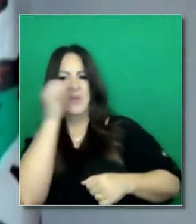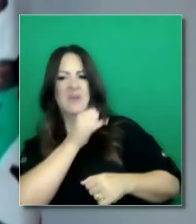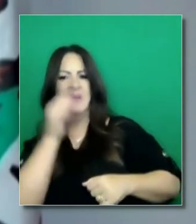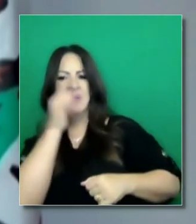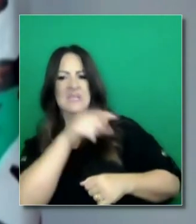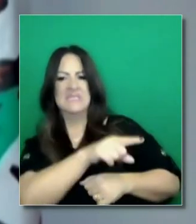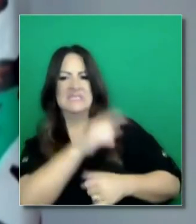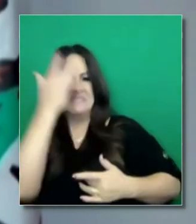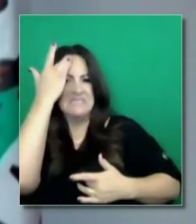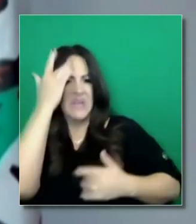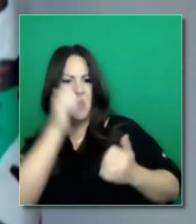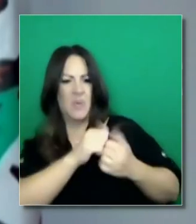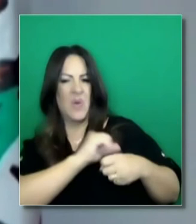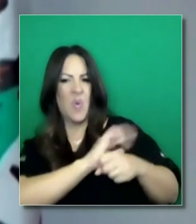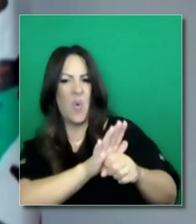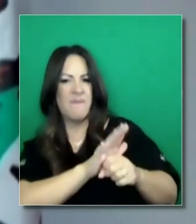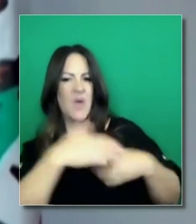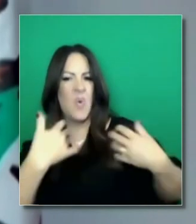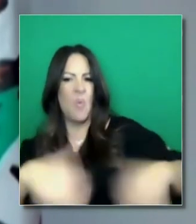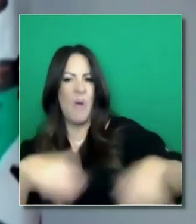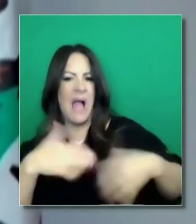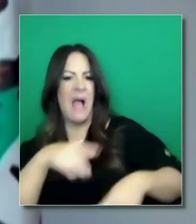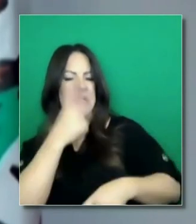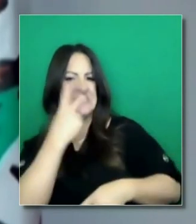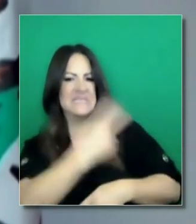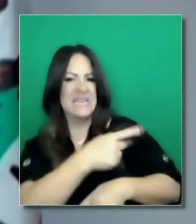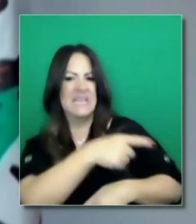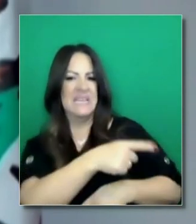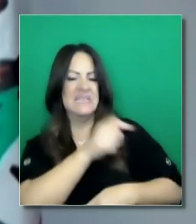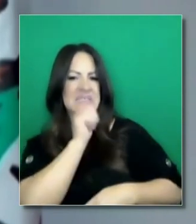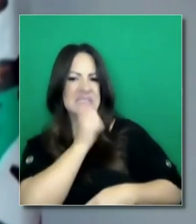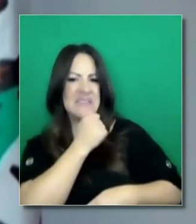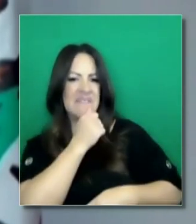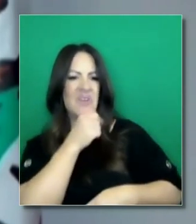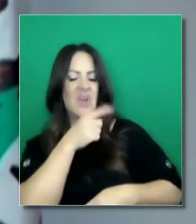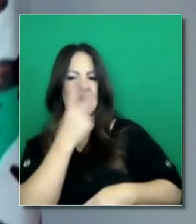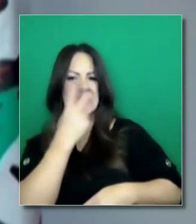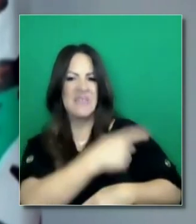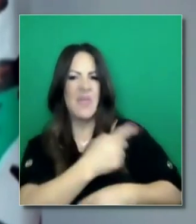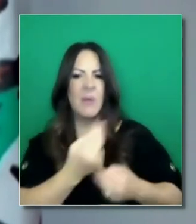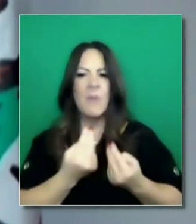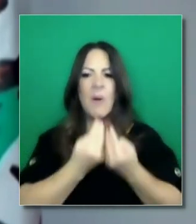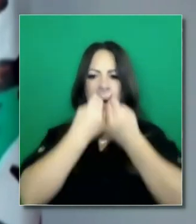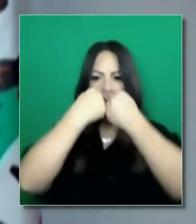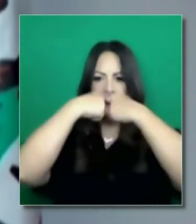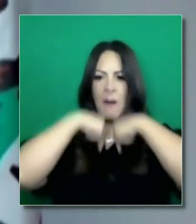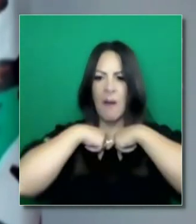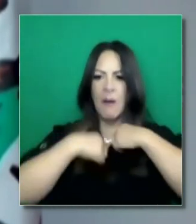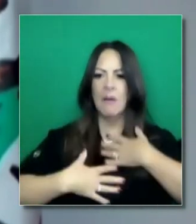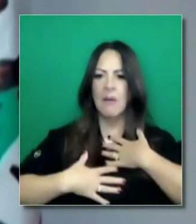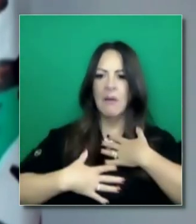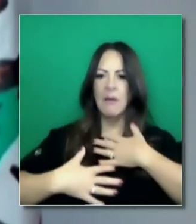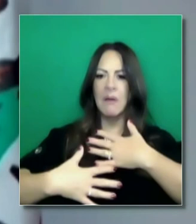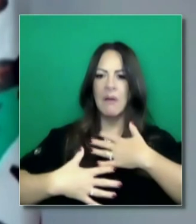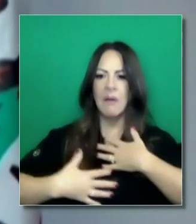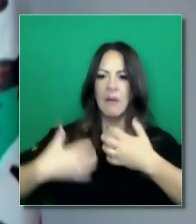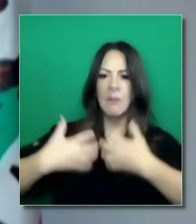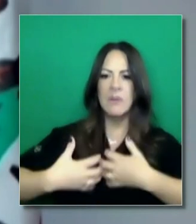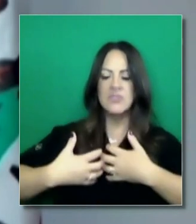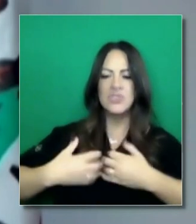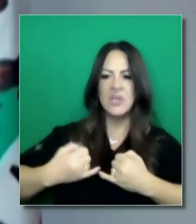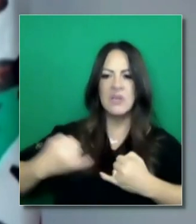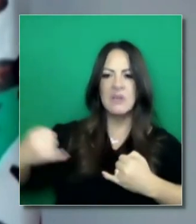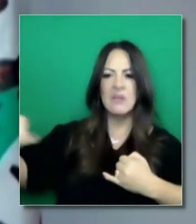pueden ser ellos, pueden ser un familiar. Los hospitales que tienen 60, 70, 80 años de edad en ventiladores, pero los